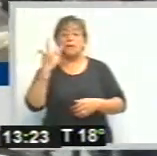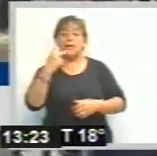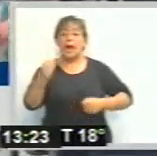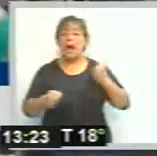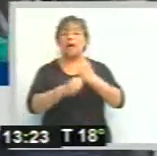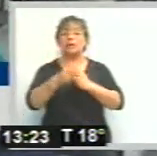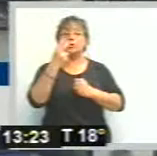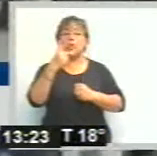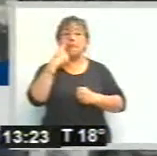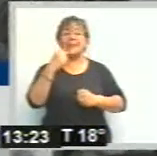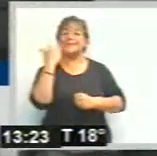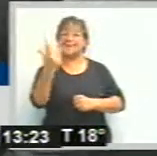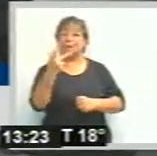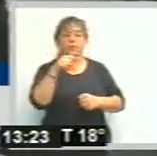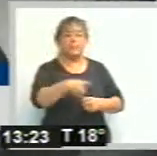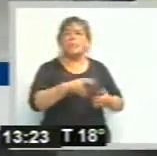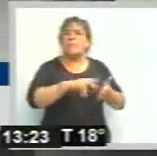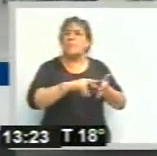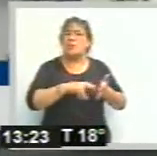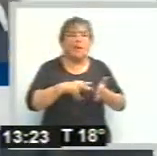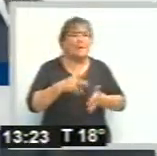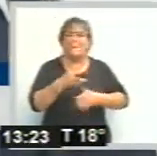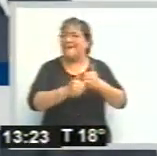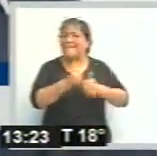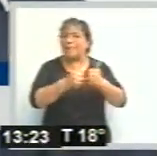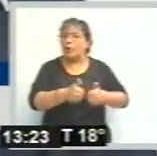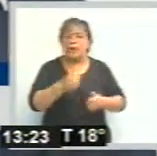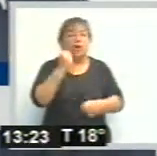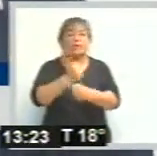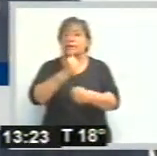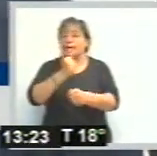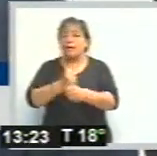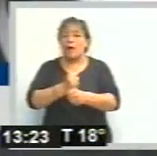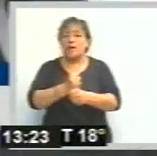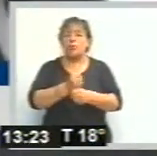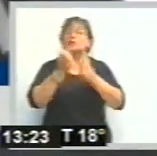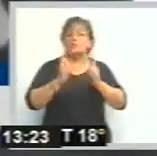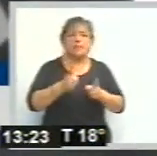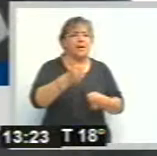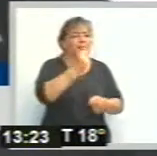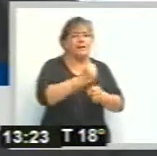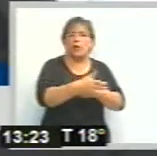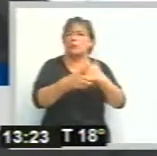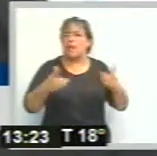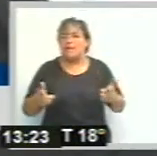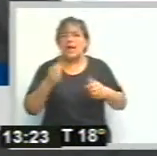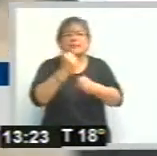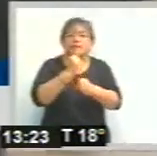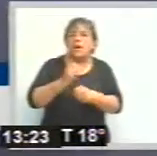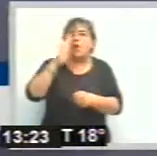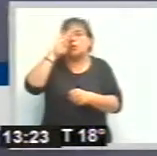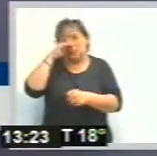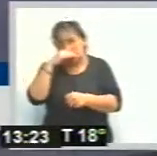periodo donde más problemas hubo históricamente con el mercado de trabajo. Altas tasas de desempleo, subempleo, trabajo en negro,